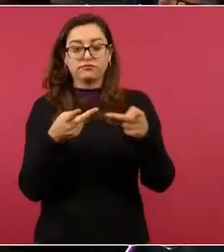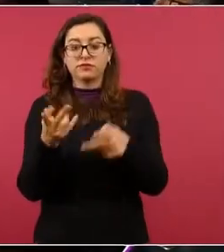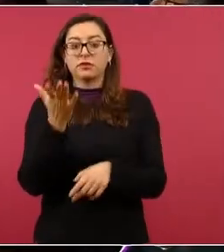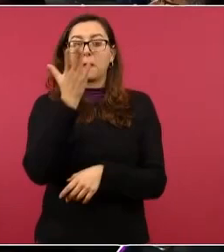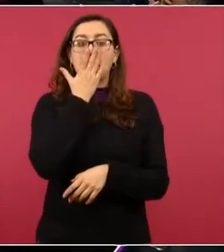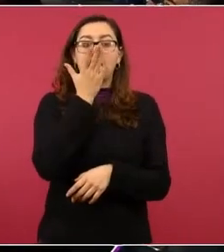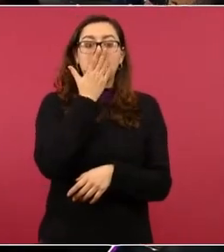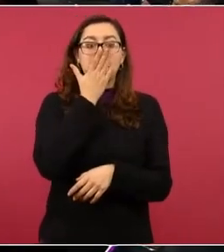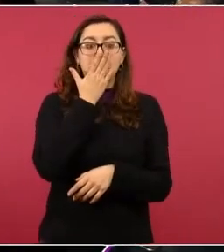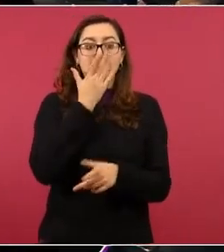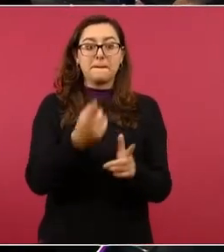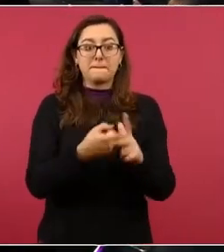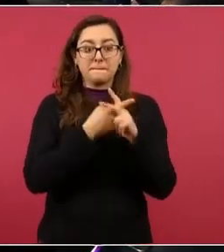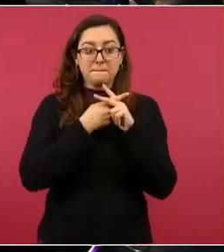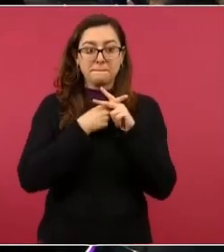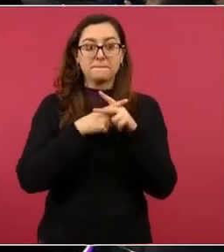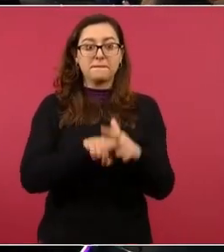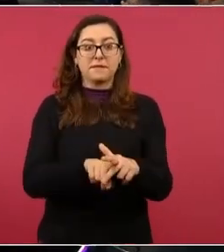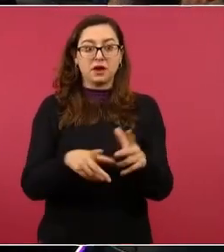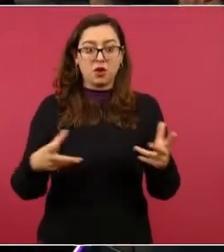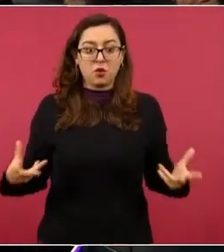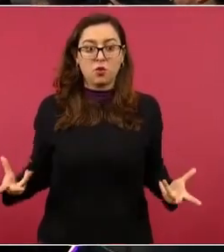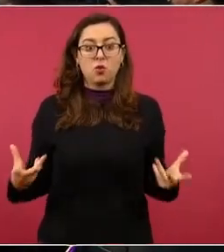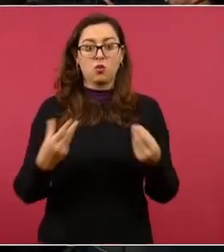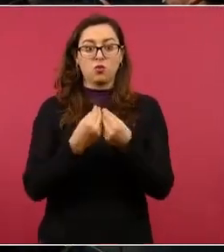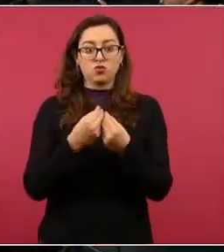marco del tratado.